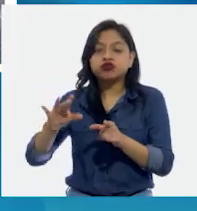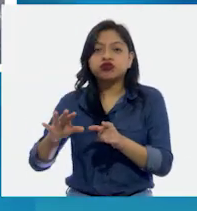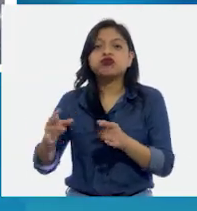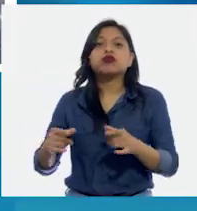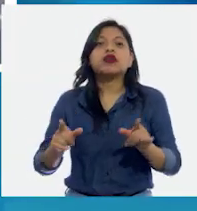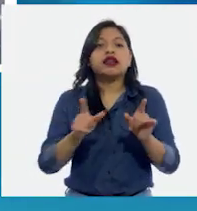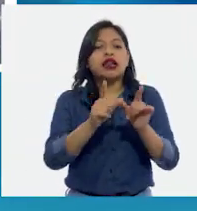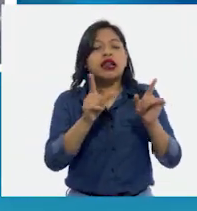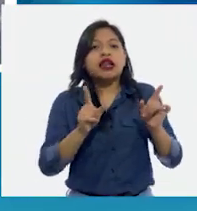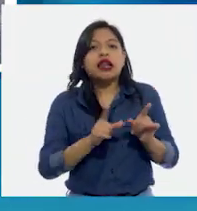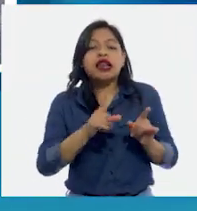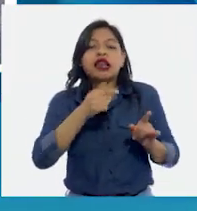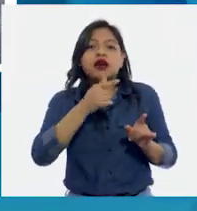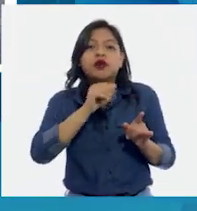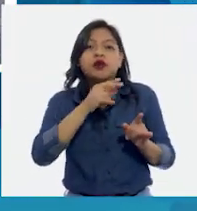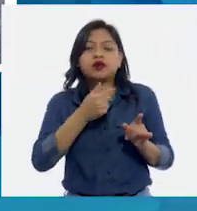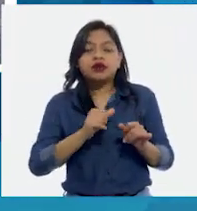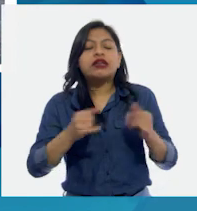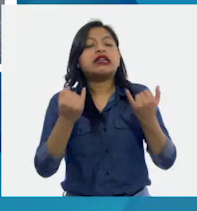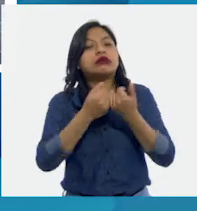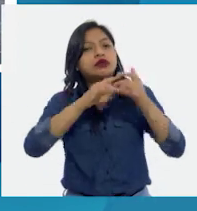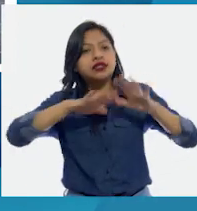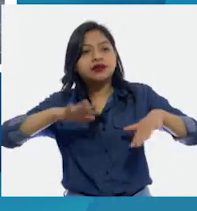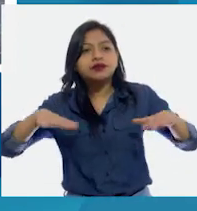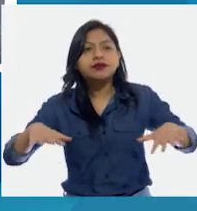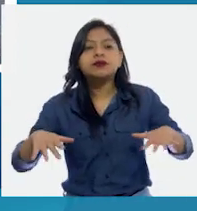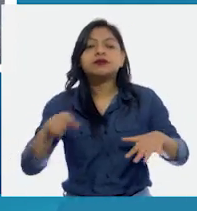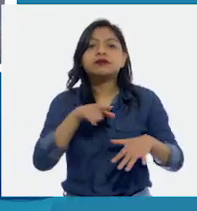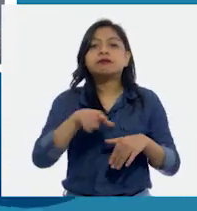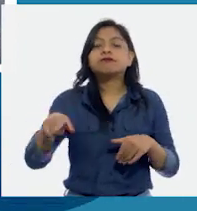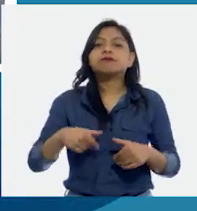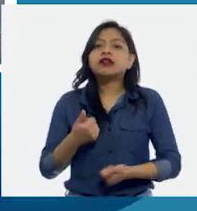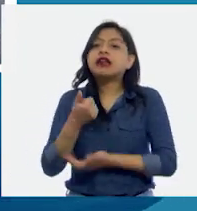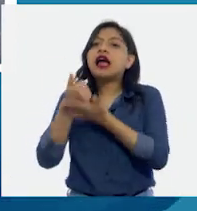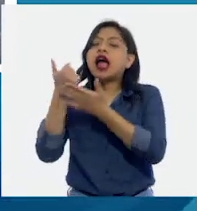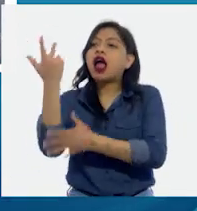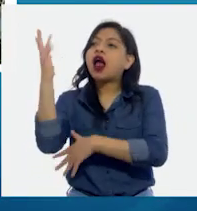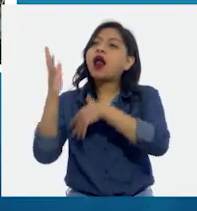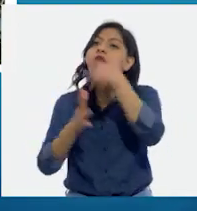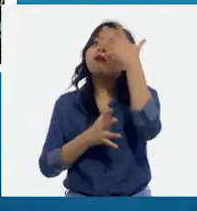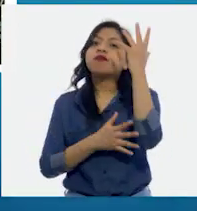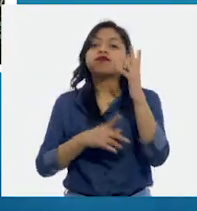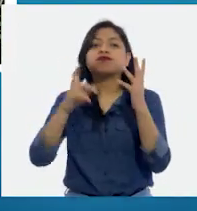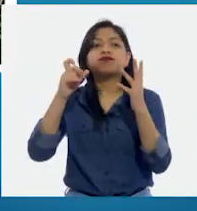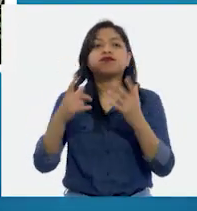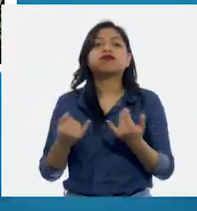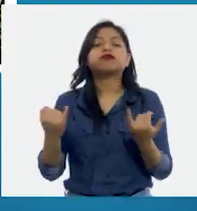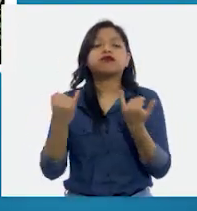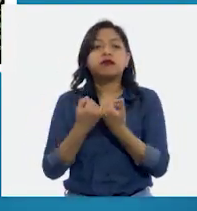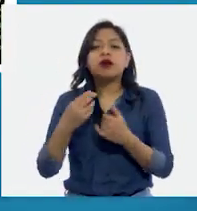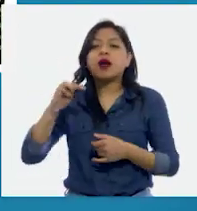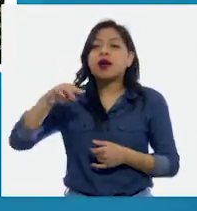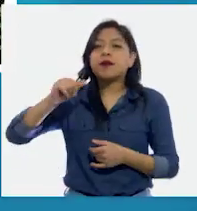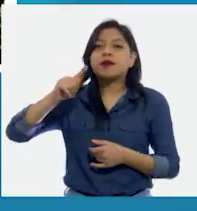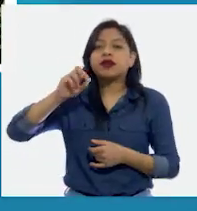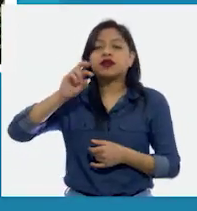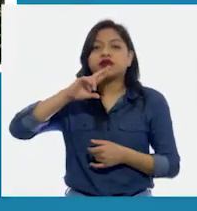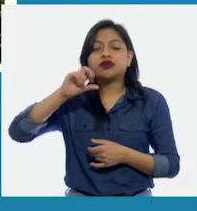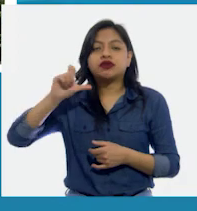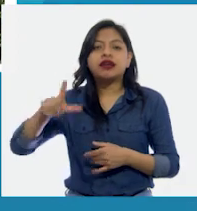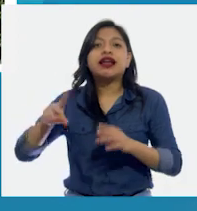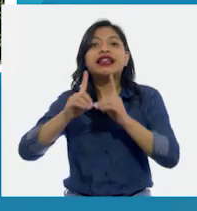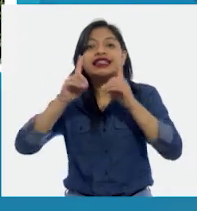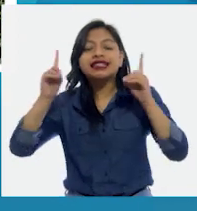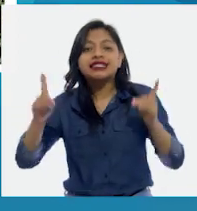lagunas y mares. Mantiene la humedad en bosques, selvas, maturrales, desiertos,